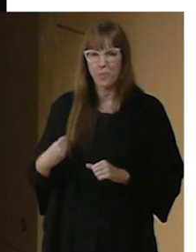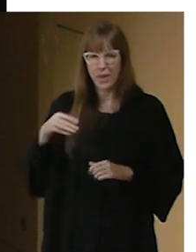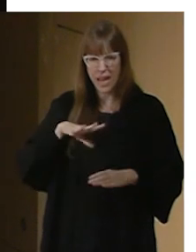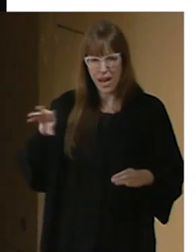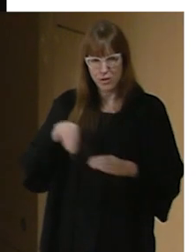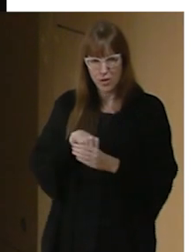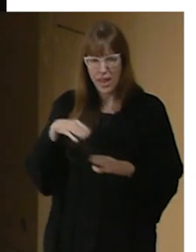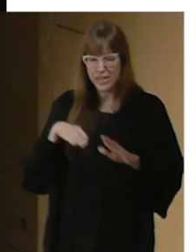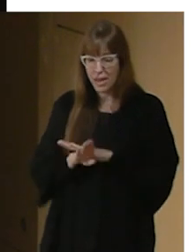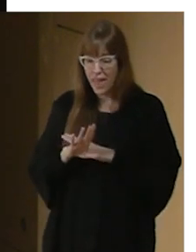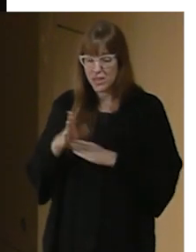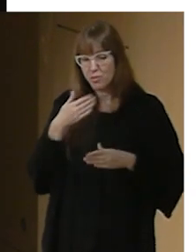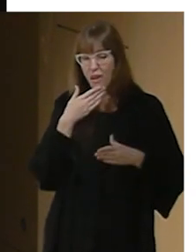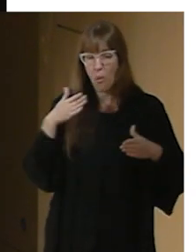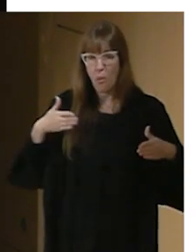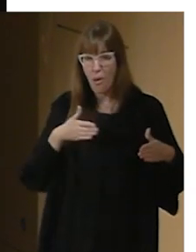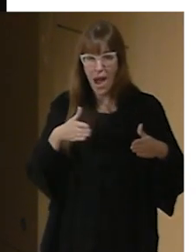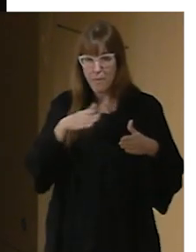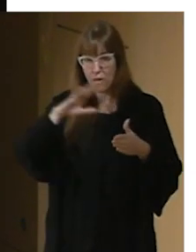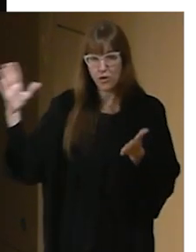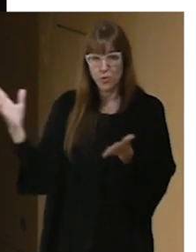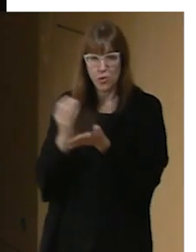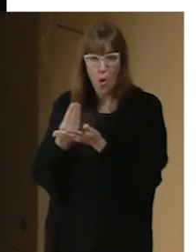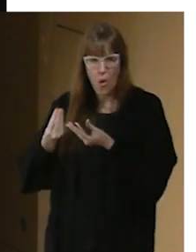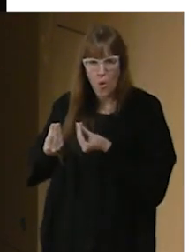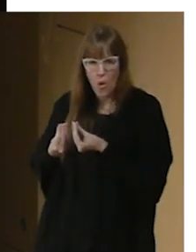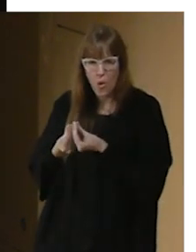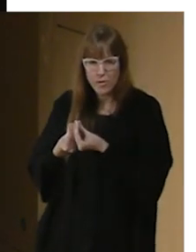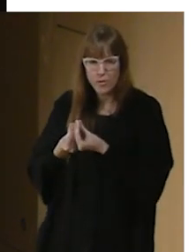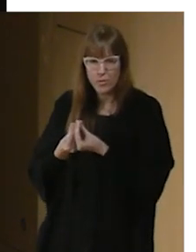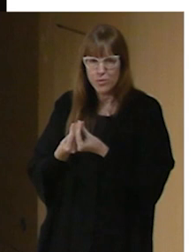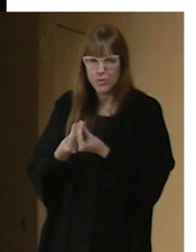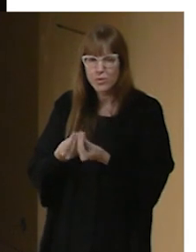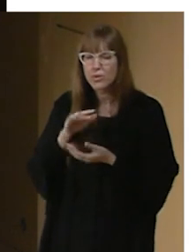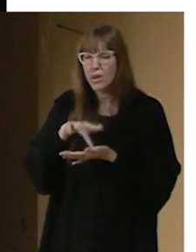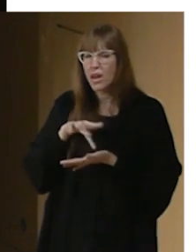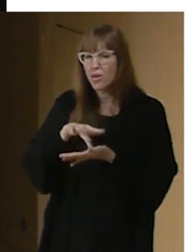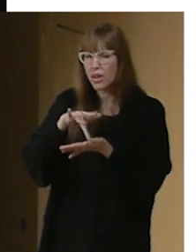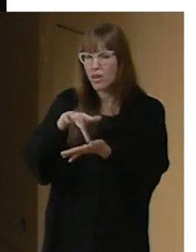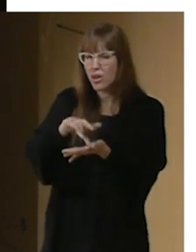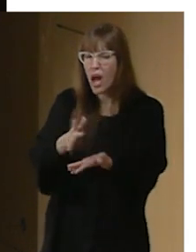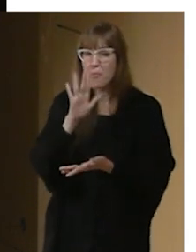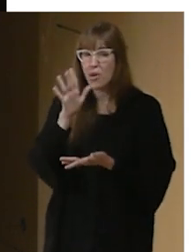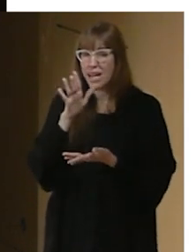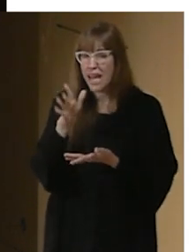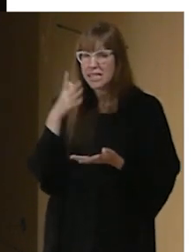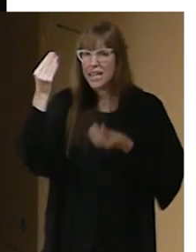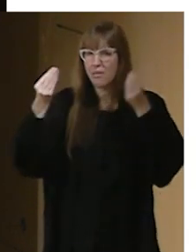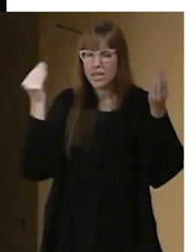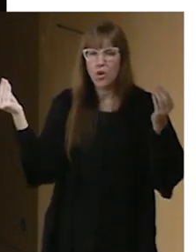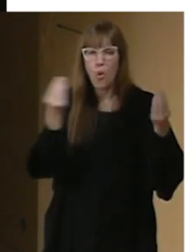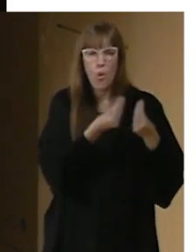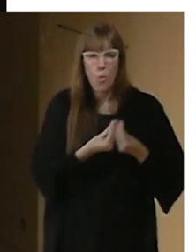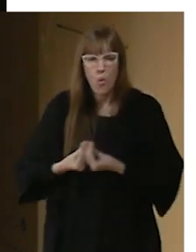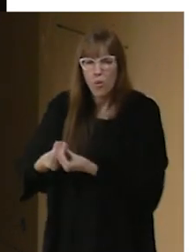conjuntamente que estos espacios permiten el encuentro la reflexión conjunta y invitaros a que nos pongan ahí en